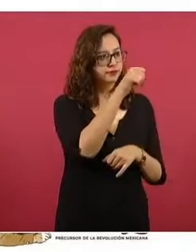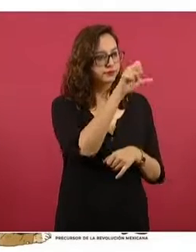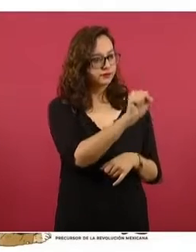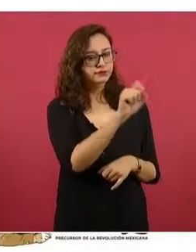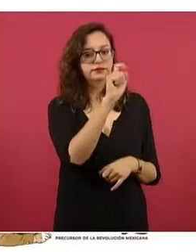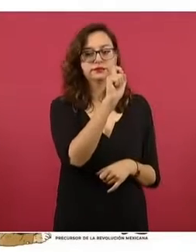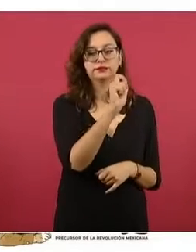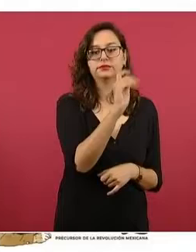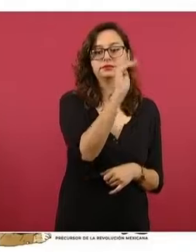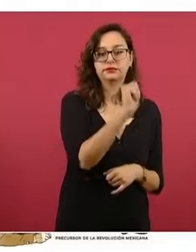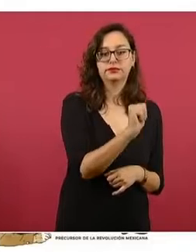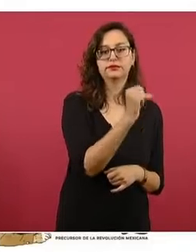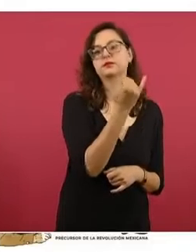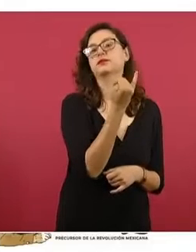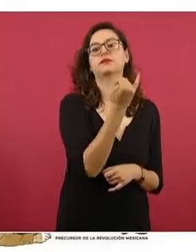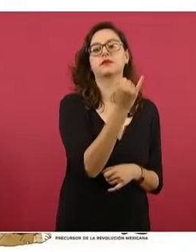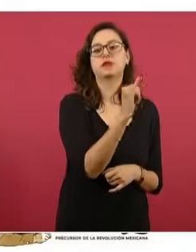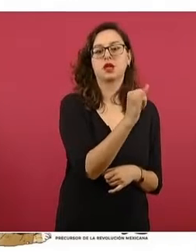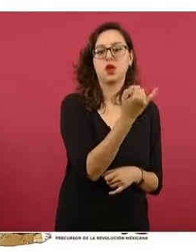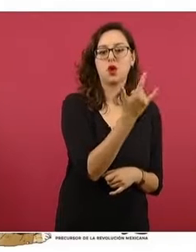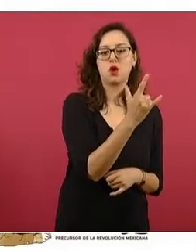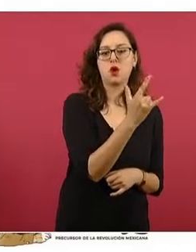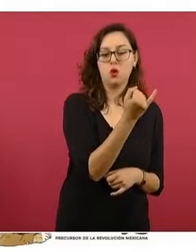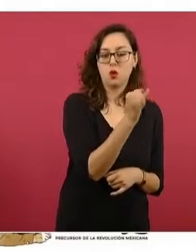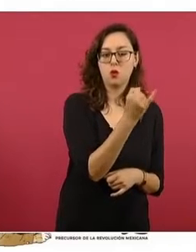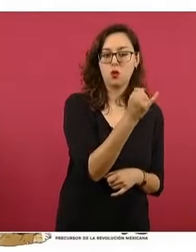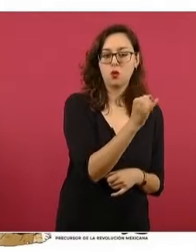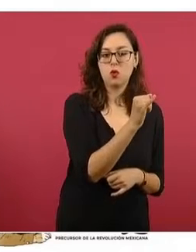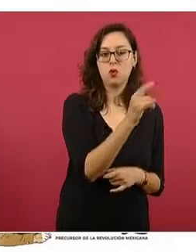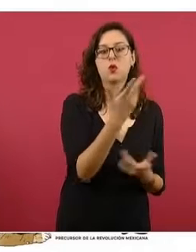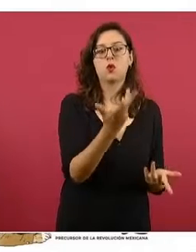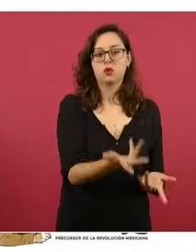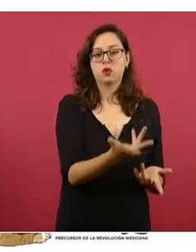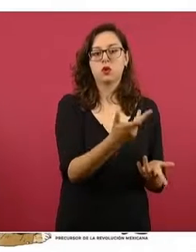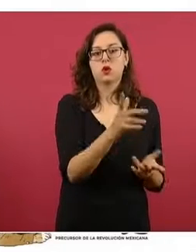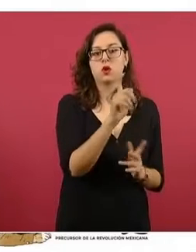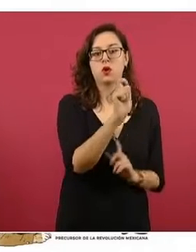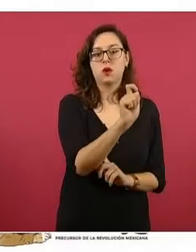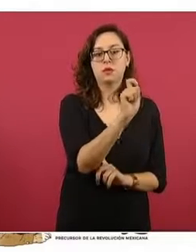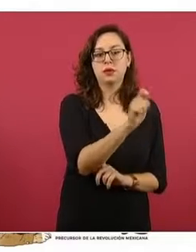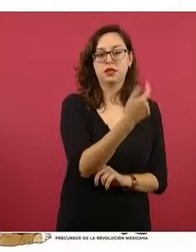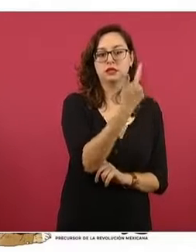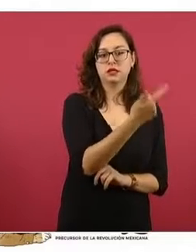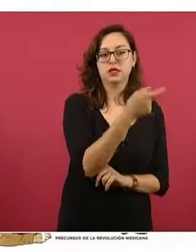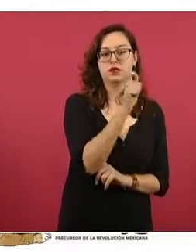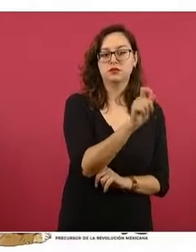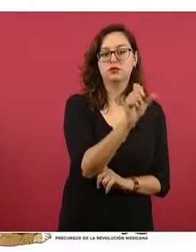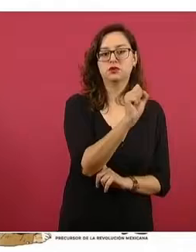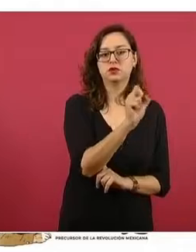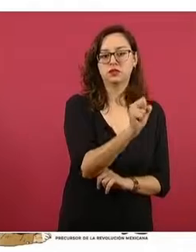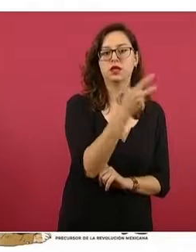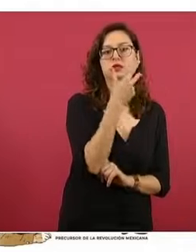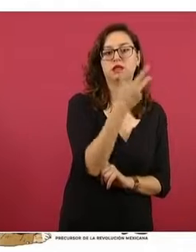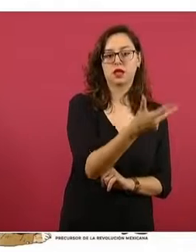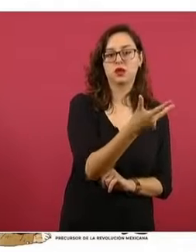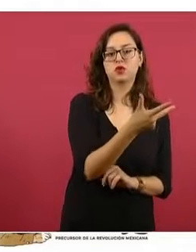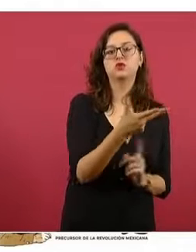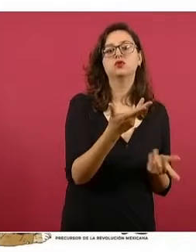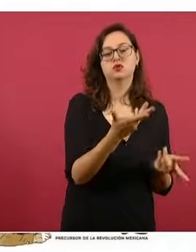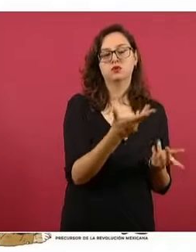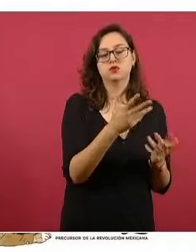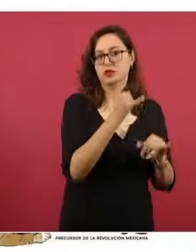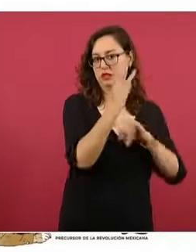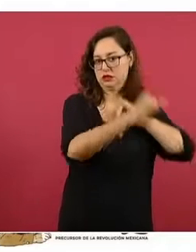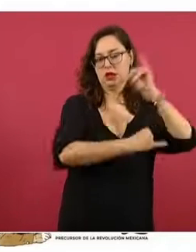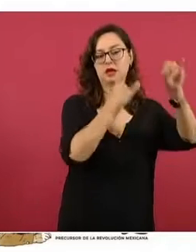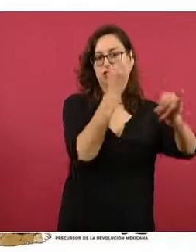29 de junio sería de 27 pesos con 68 centavos, mientras que el promedio de las 145